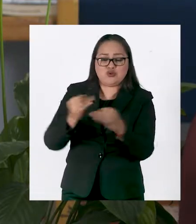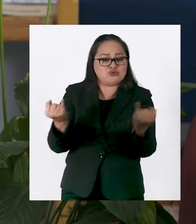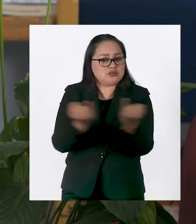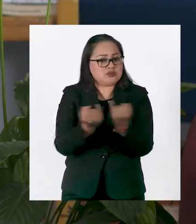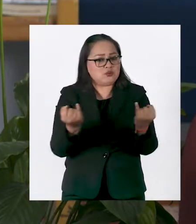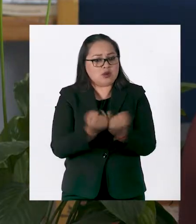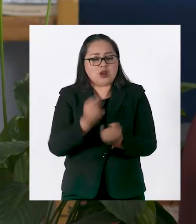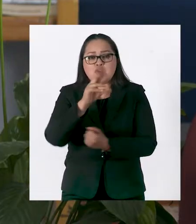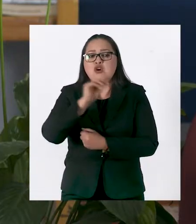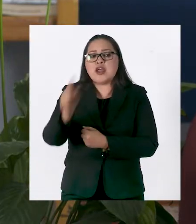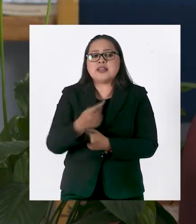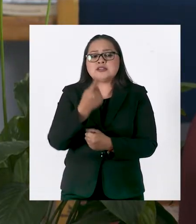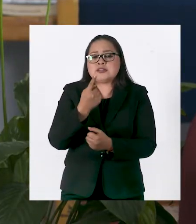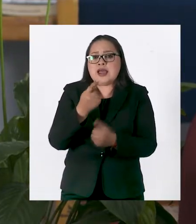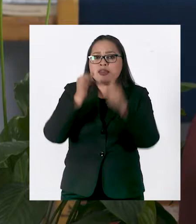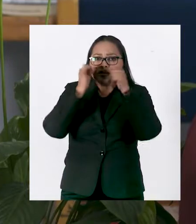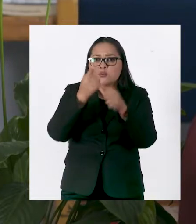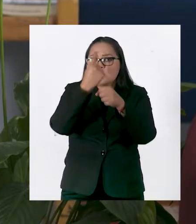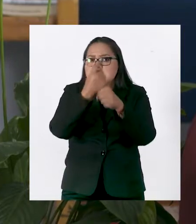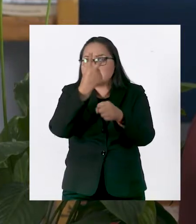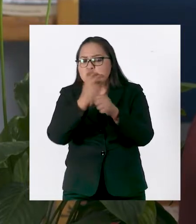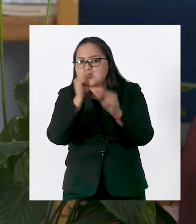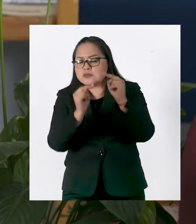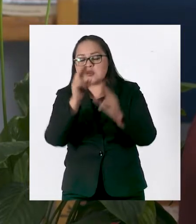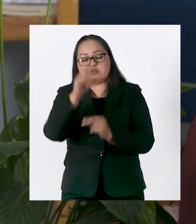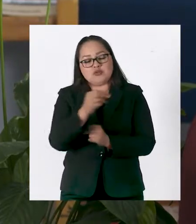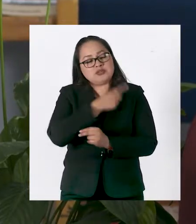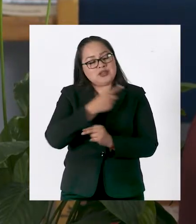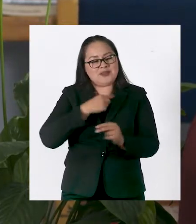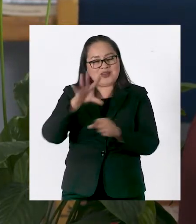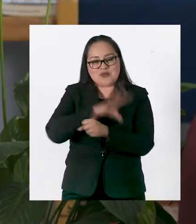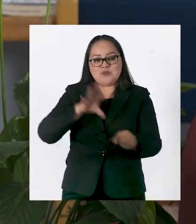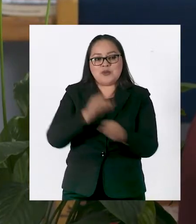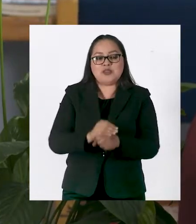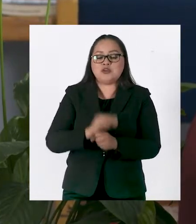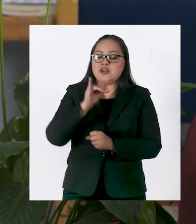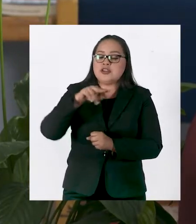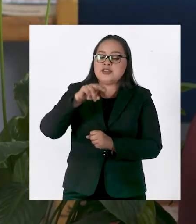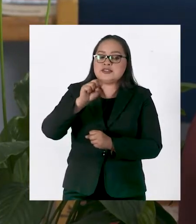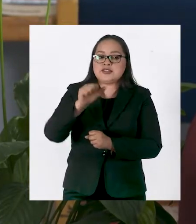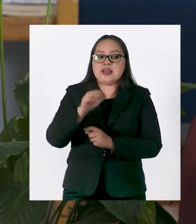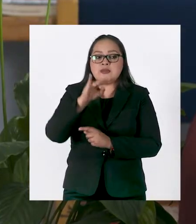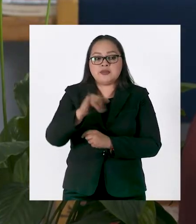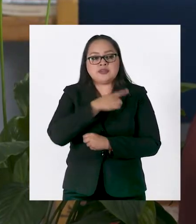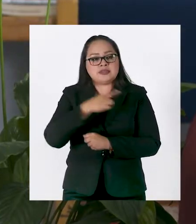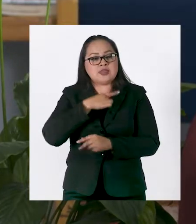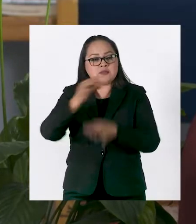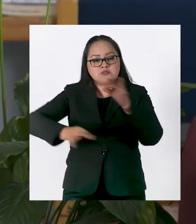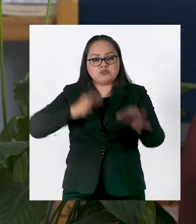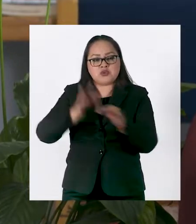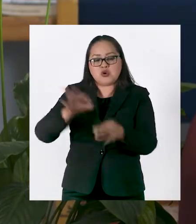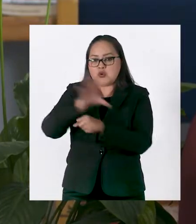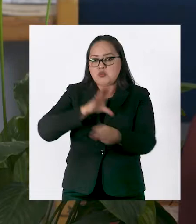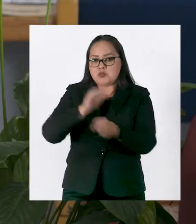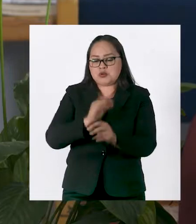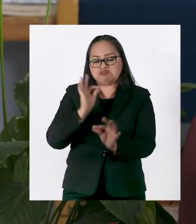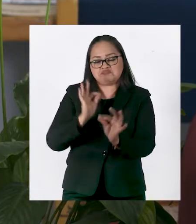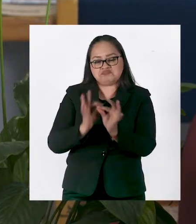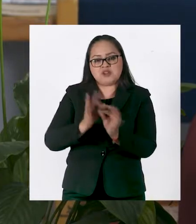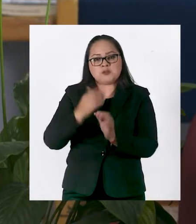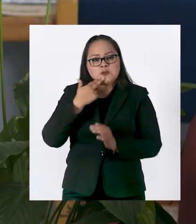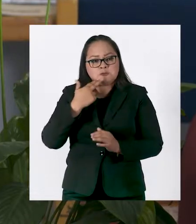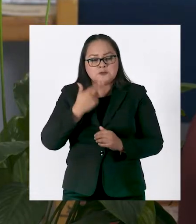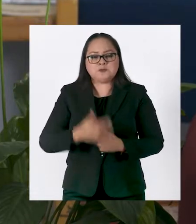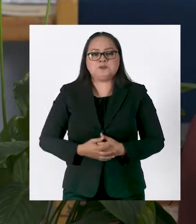gratuita y que la gratuidad se asegure en todos los niveles, no solamente primero y segundo nivel. Estaremos muy